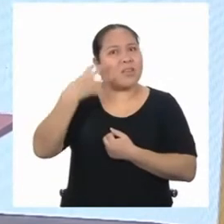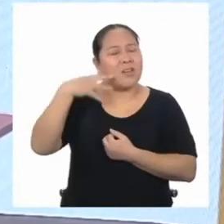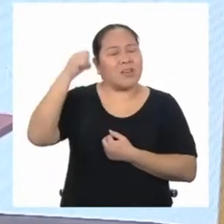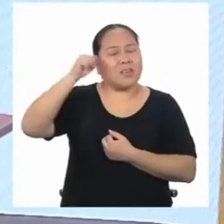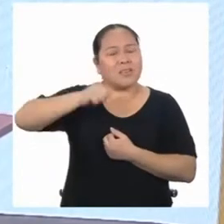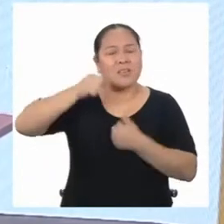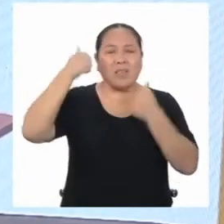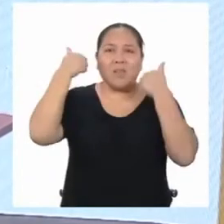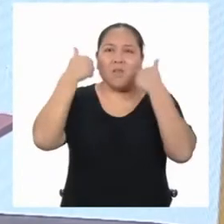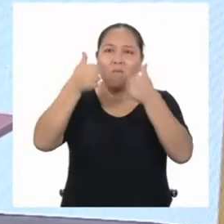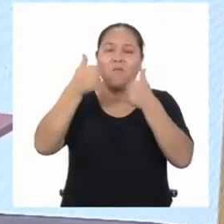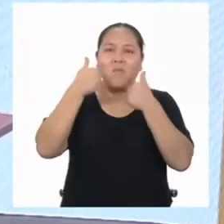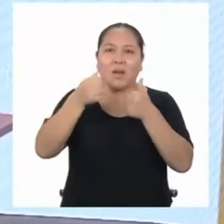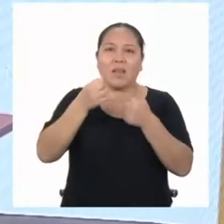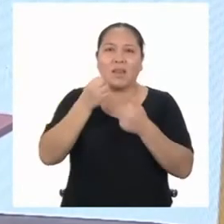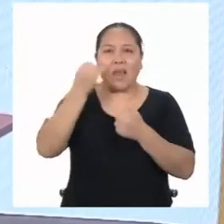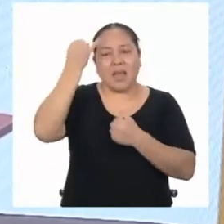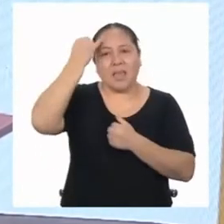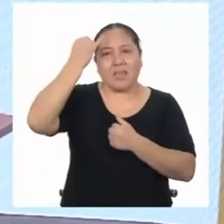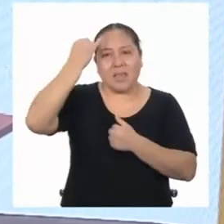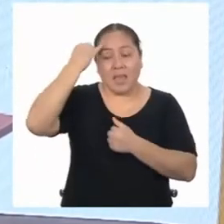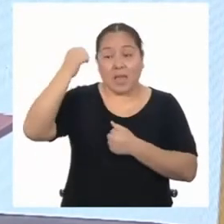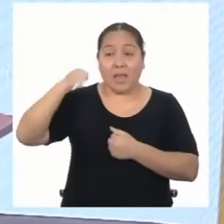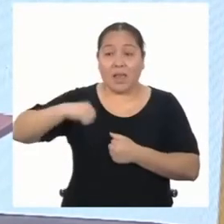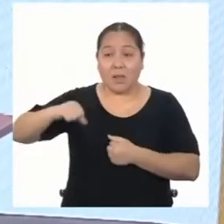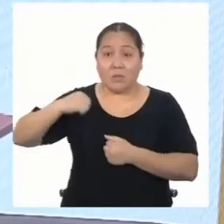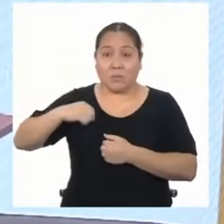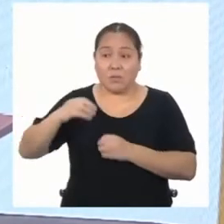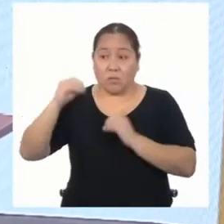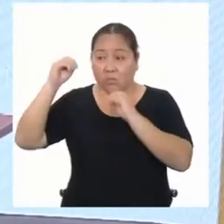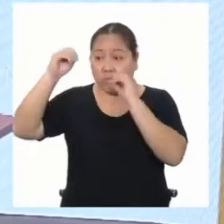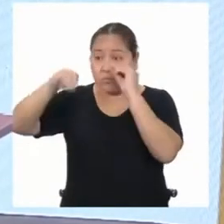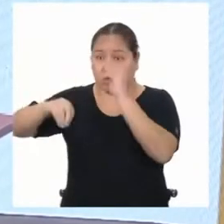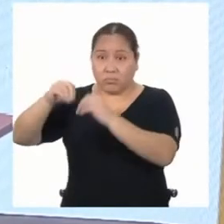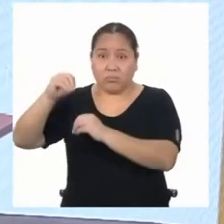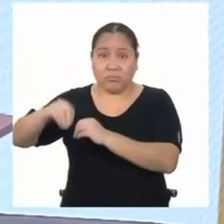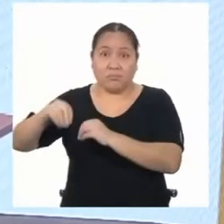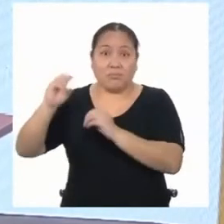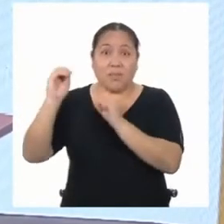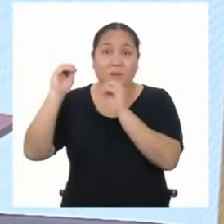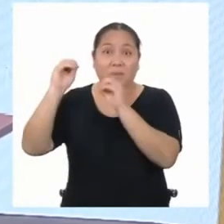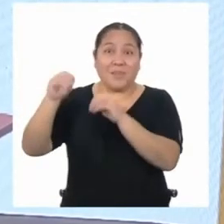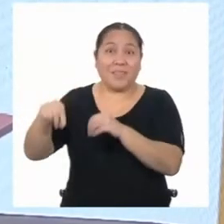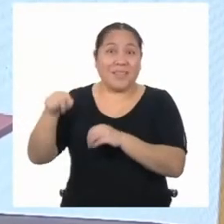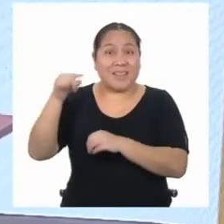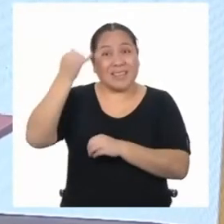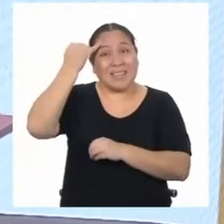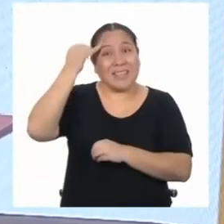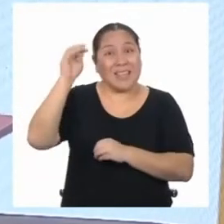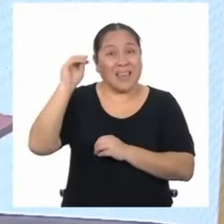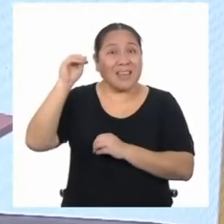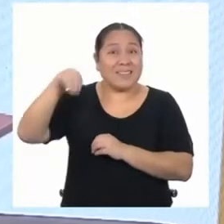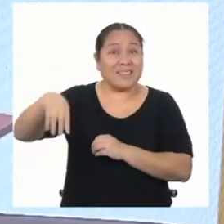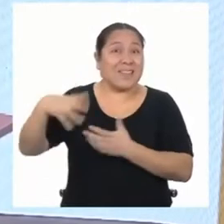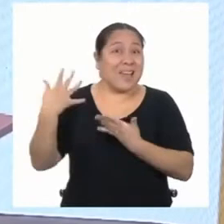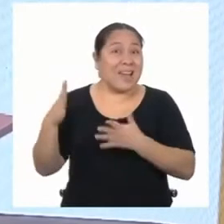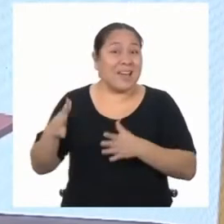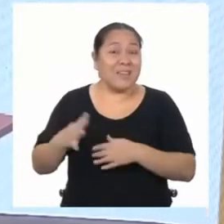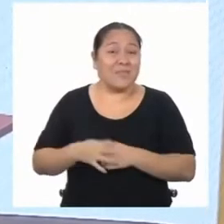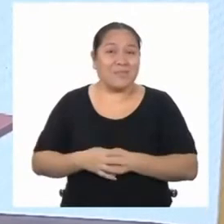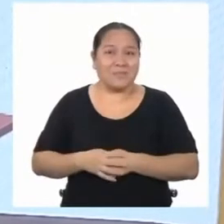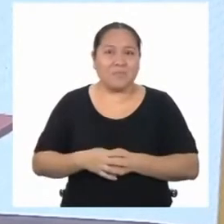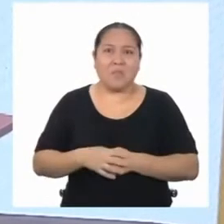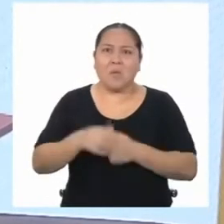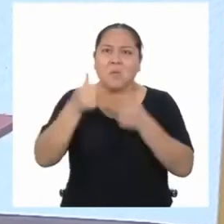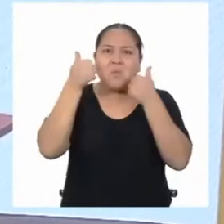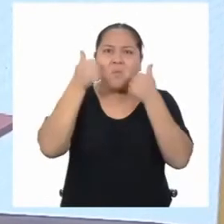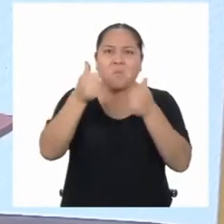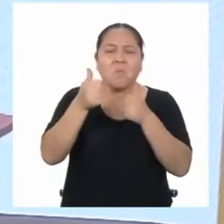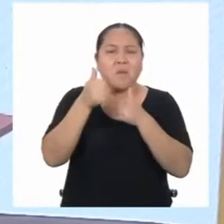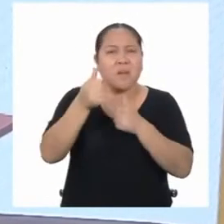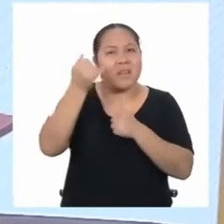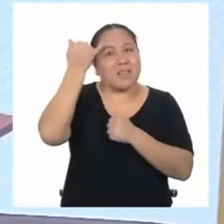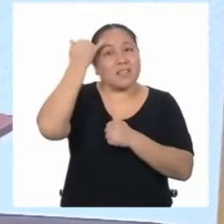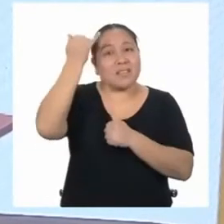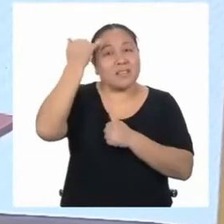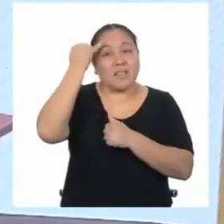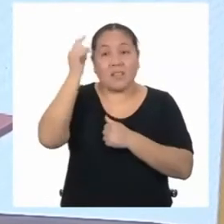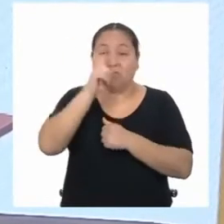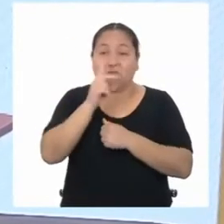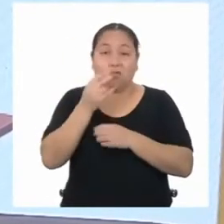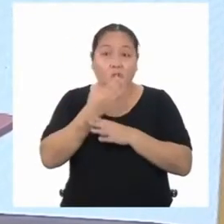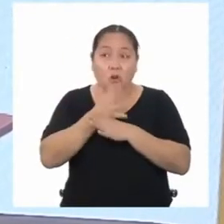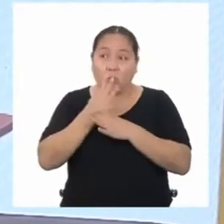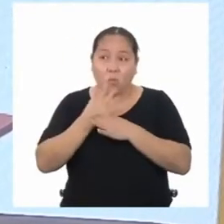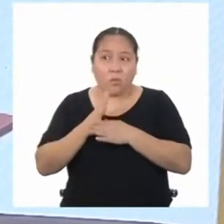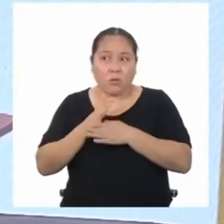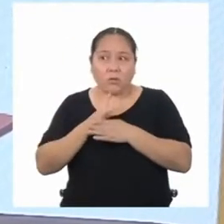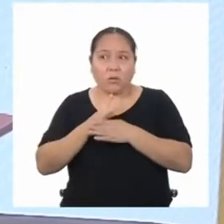y que la municipalidad estaba dispuesta a invertir para llevarla a cabo. ¿Vieron? A veces tenemos buenas ideas y no las compartimos pensando